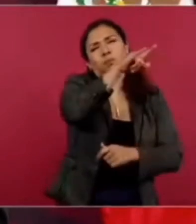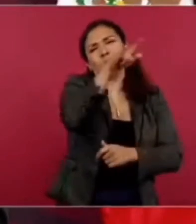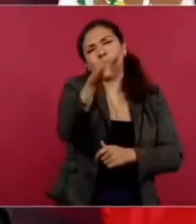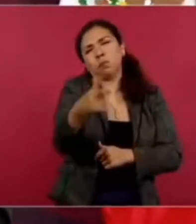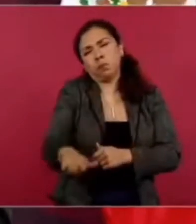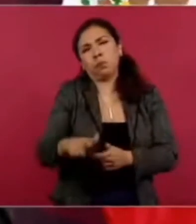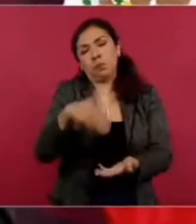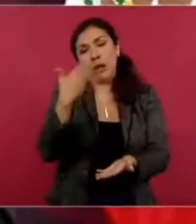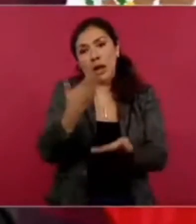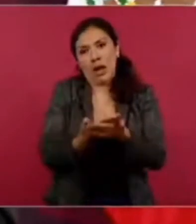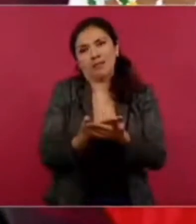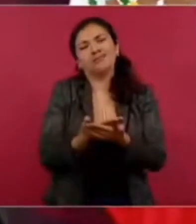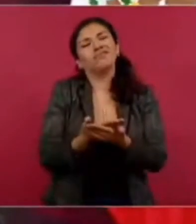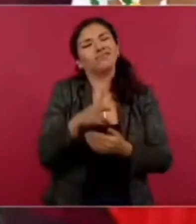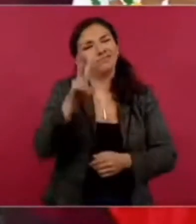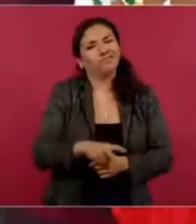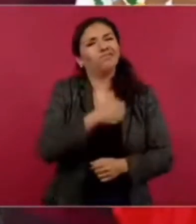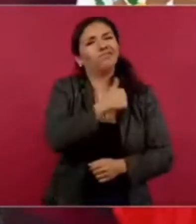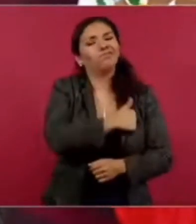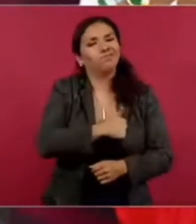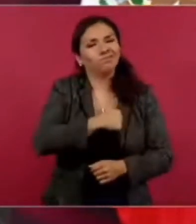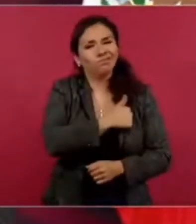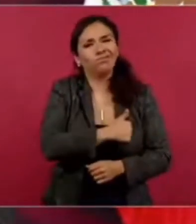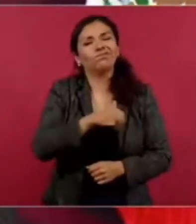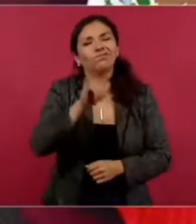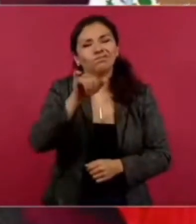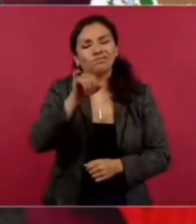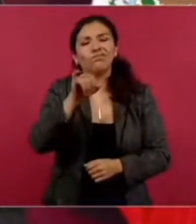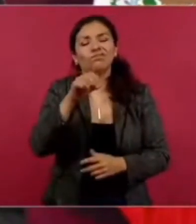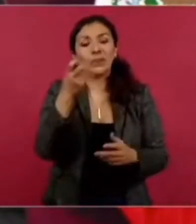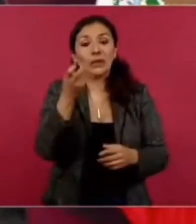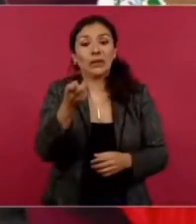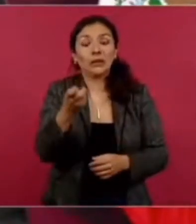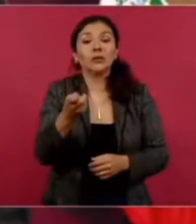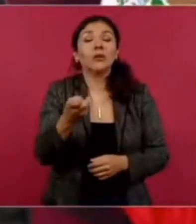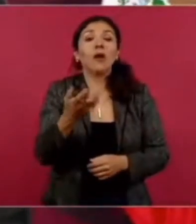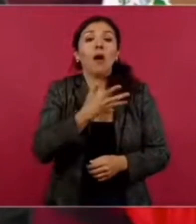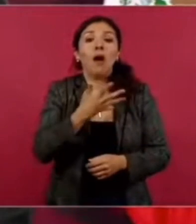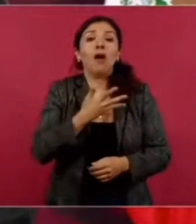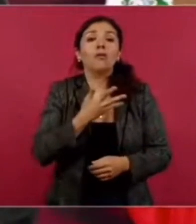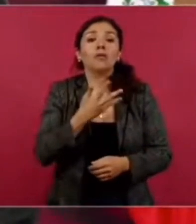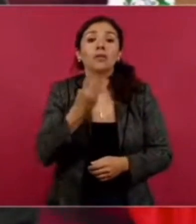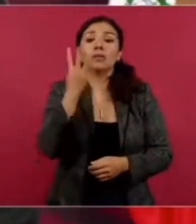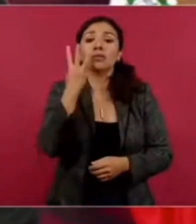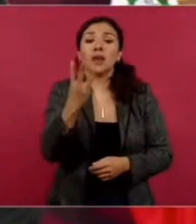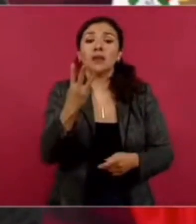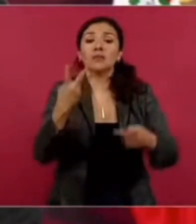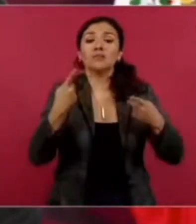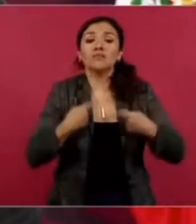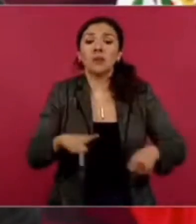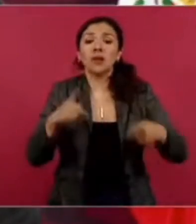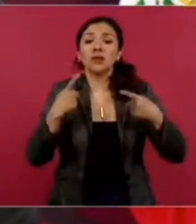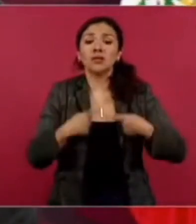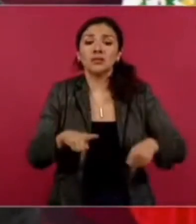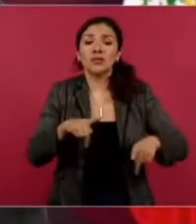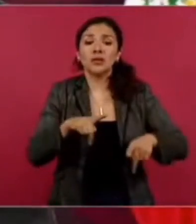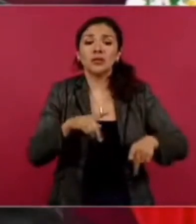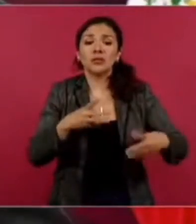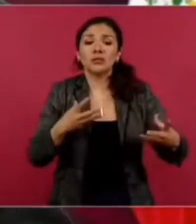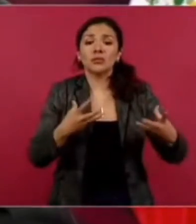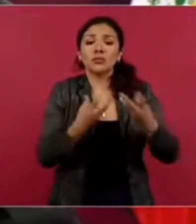Entonces, comentarles que vieron la vida tres elementos de